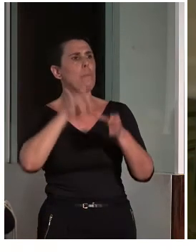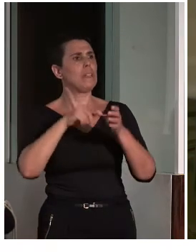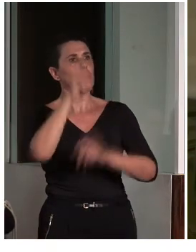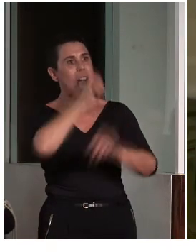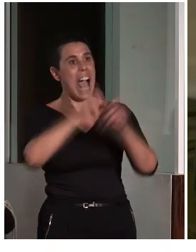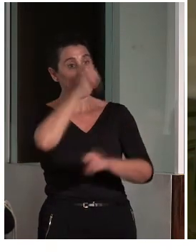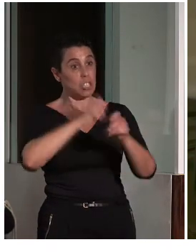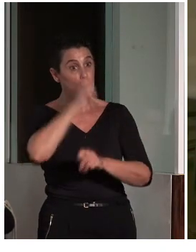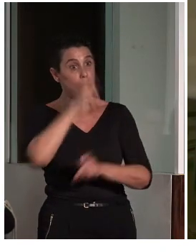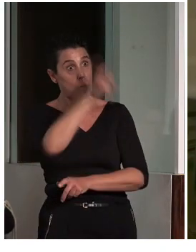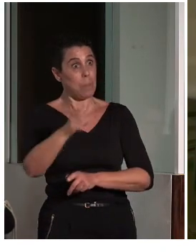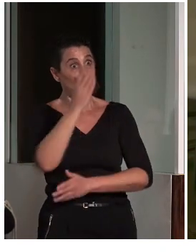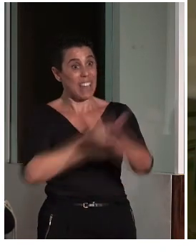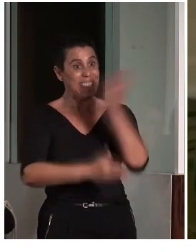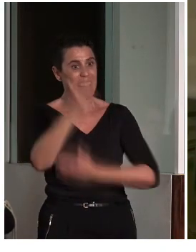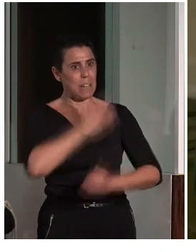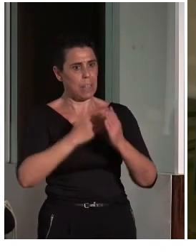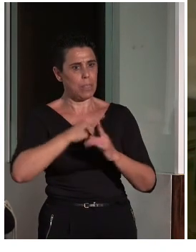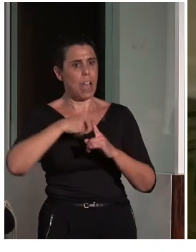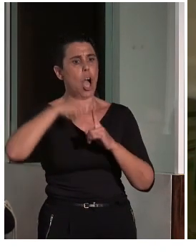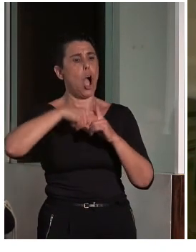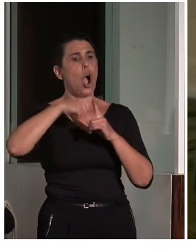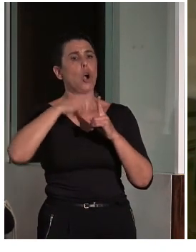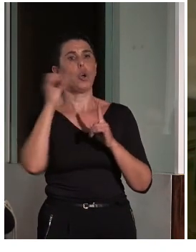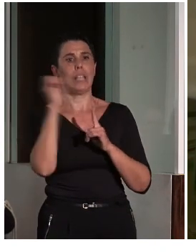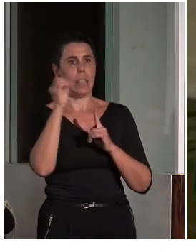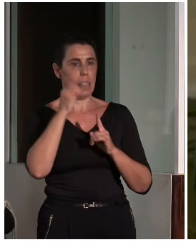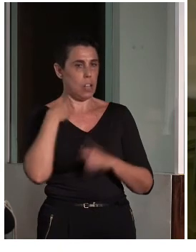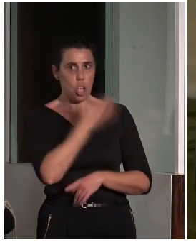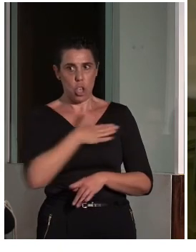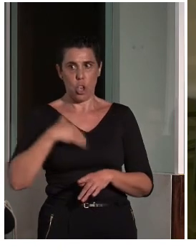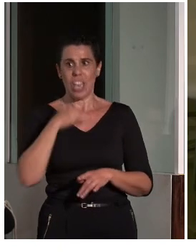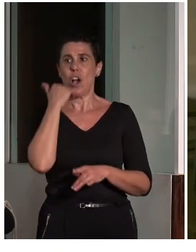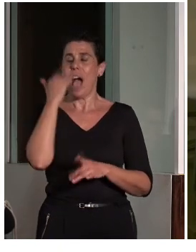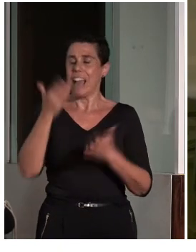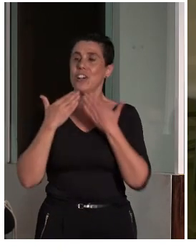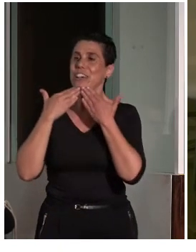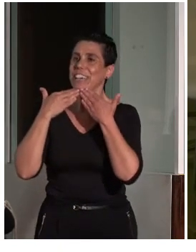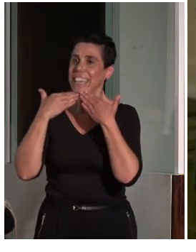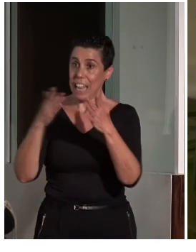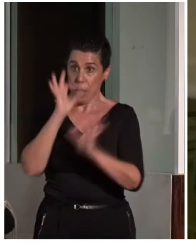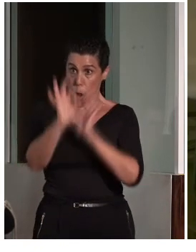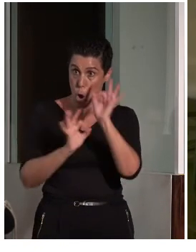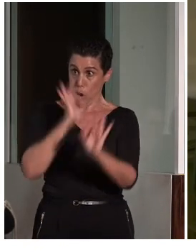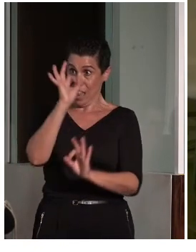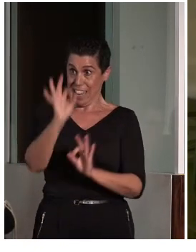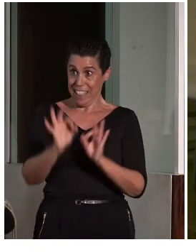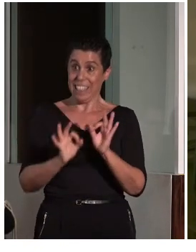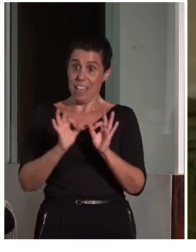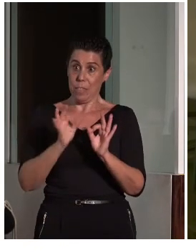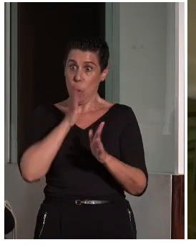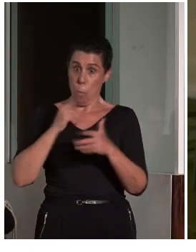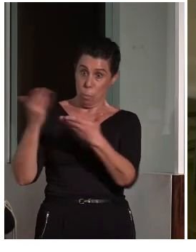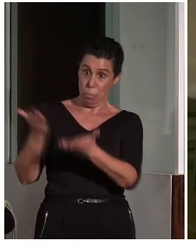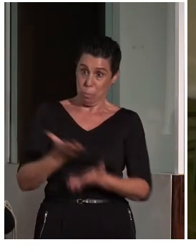Cota Cero. Bueno, quería haceros simplemente un par de observaciones. Primero, agradecer a la organización que nos permita la asistencia.